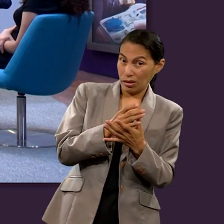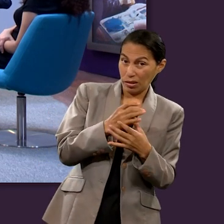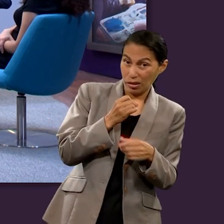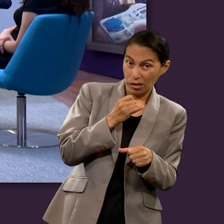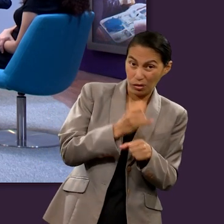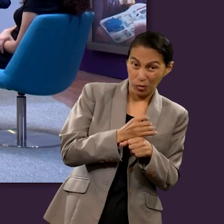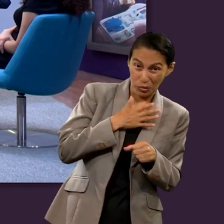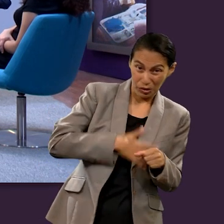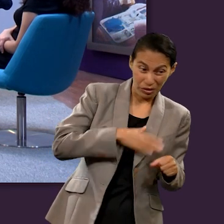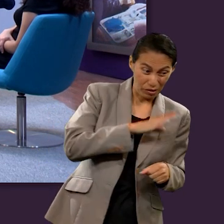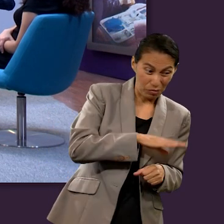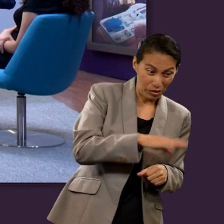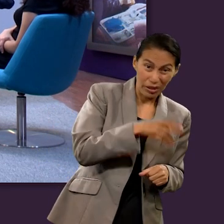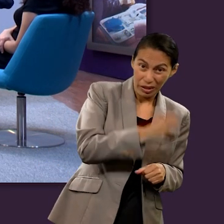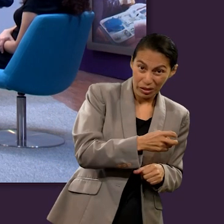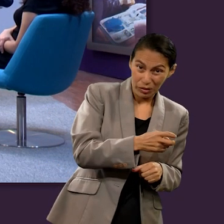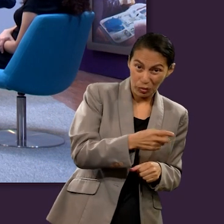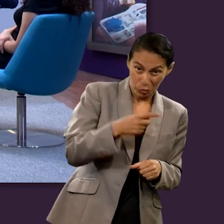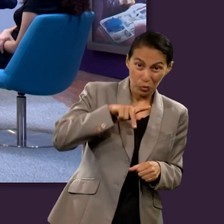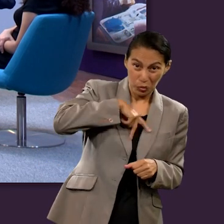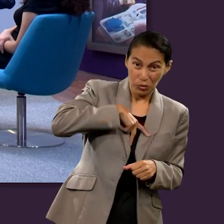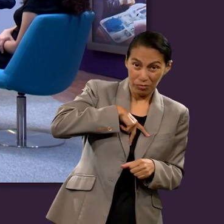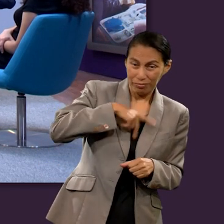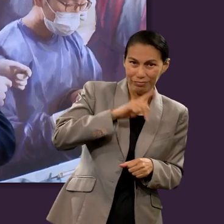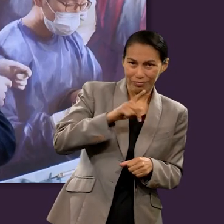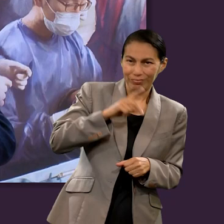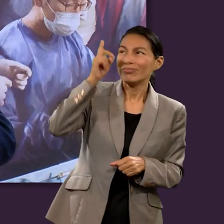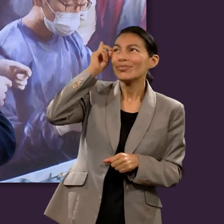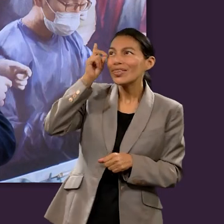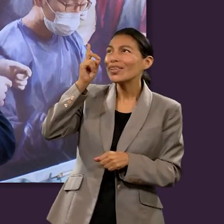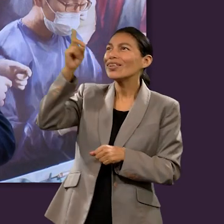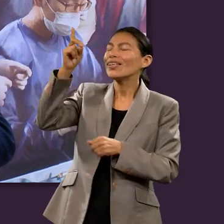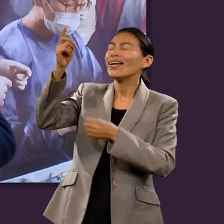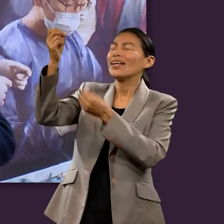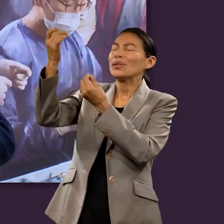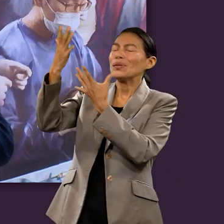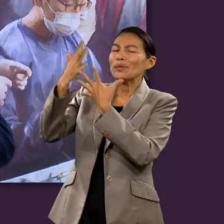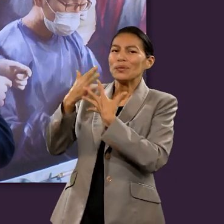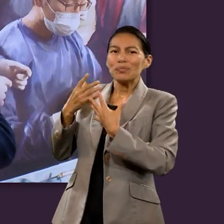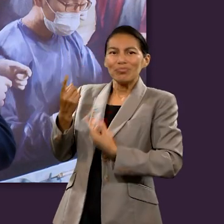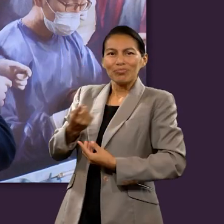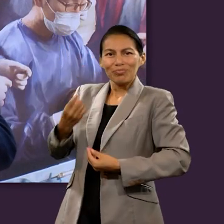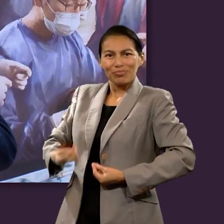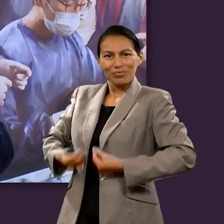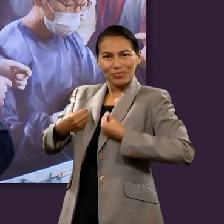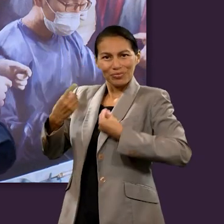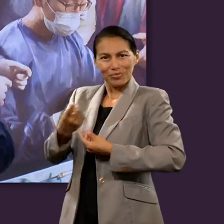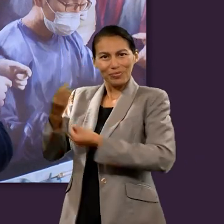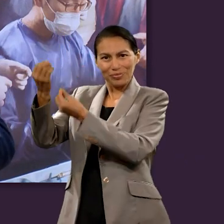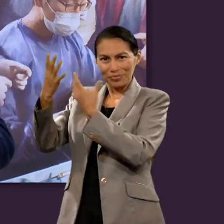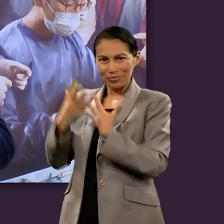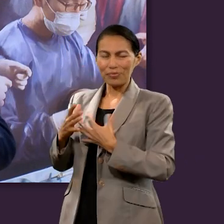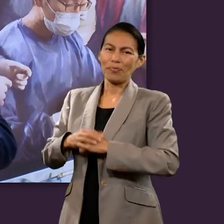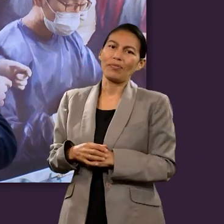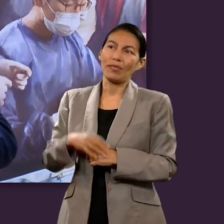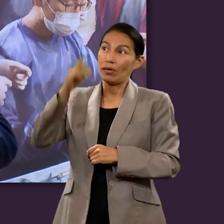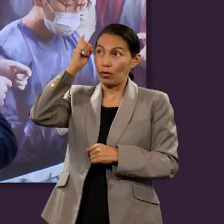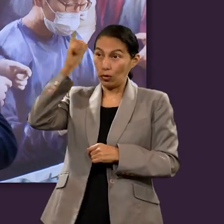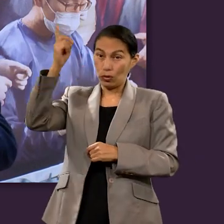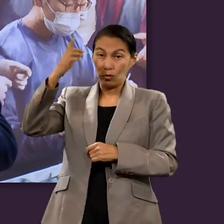la única forma de escapar esta injusticia no depende de nosotros sino depende directamente de Dios